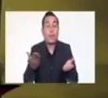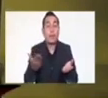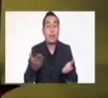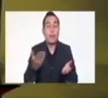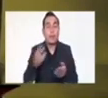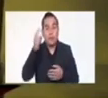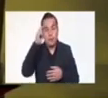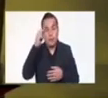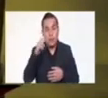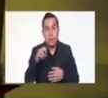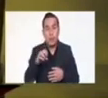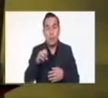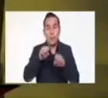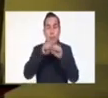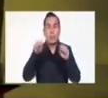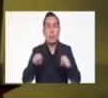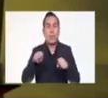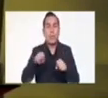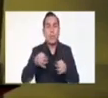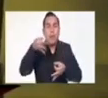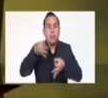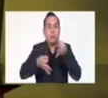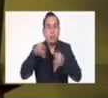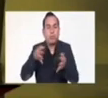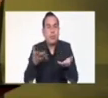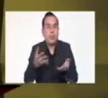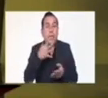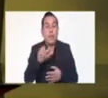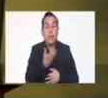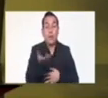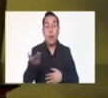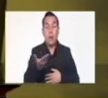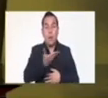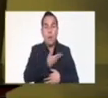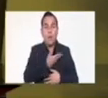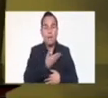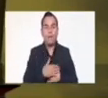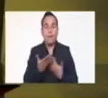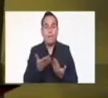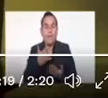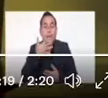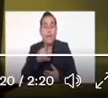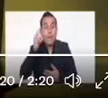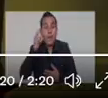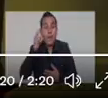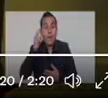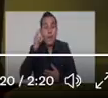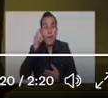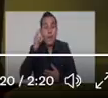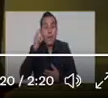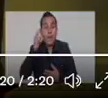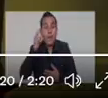entonces deberían de cerrar sus sistemas judiciales, porque ¿para qué los van a llevar a juicio si ya todos son culpables? Evidentemente los llevan a juicio.